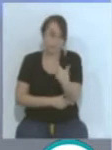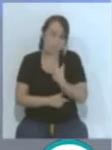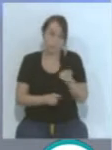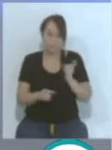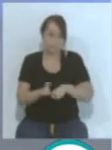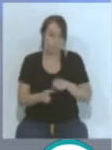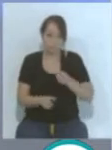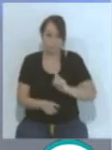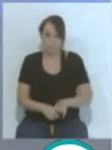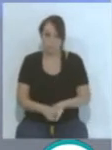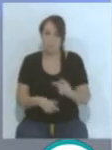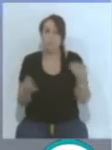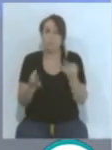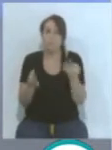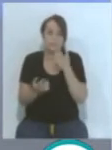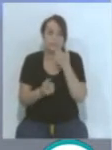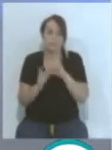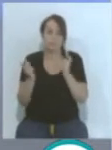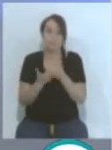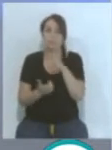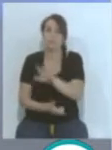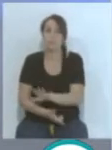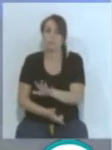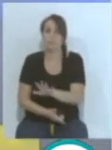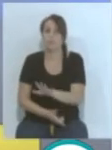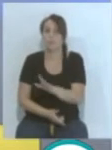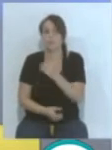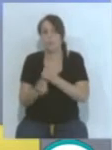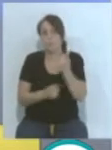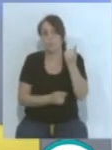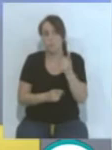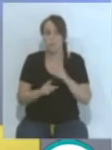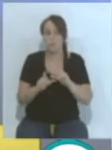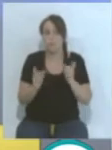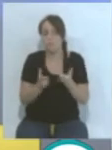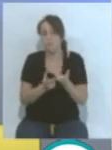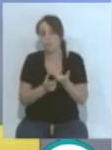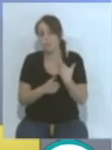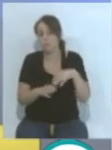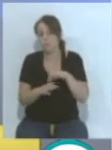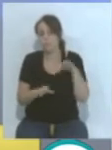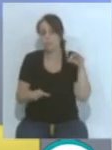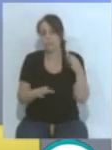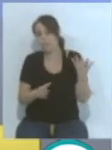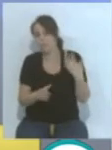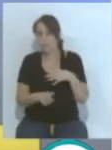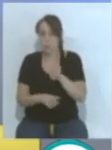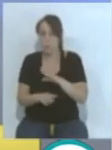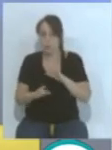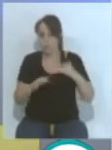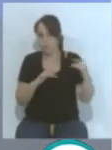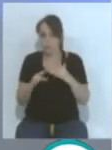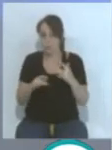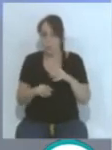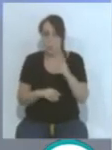disputar. ¿Qué pasa con esto? Si hay cinco equipos, si hay alguno que juega entre ellos serían cuatro partidos. Si hay dos que juegan